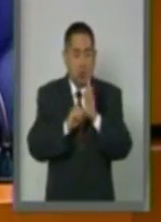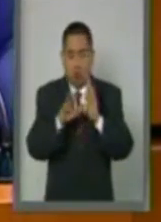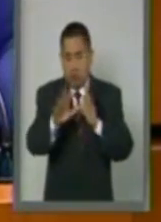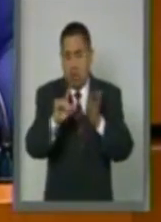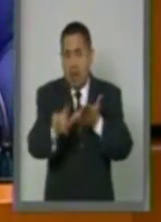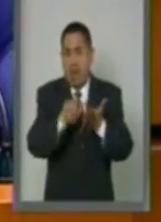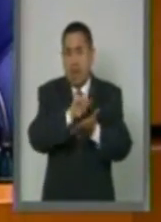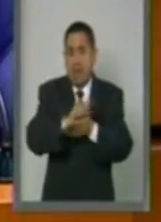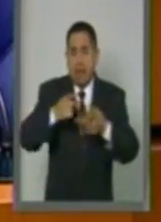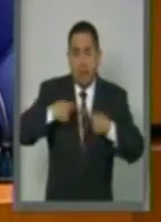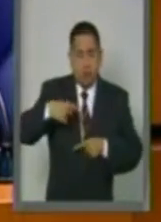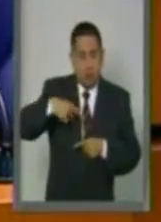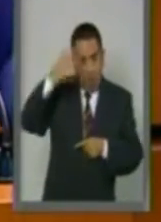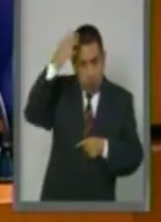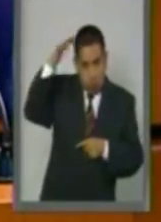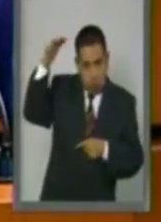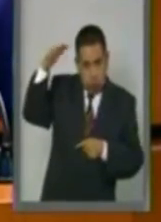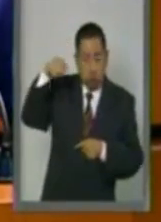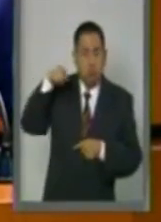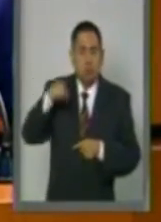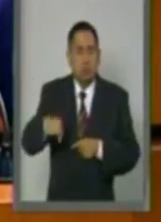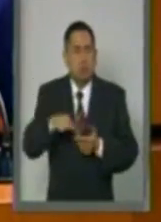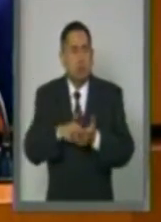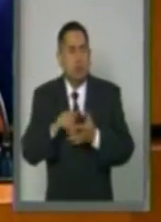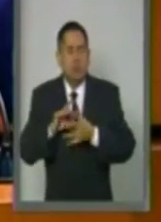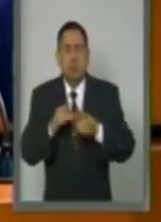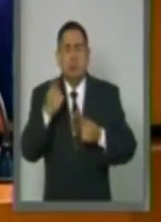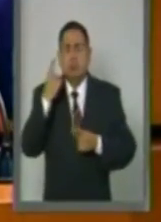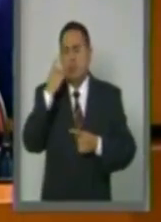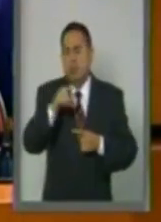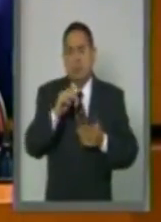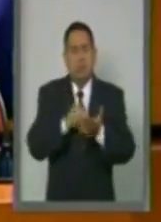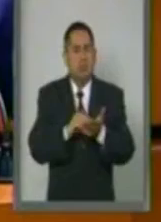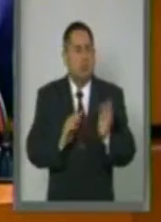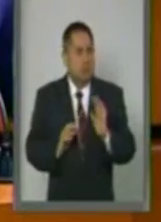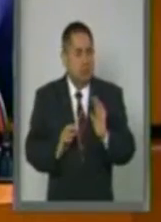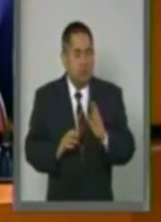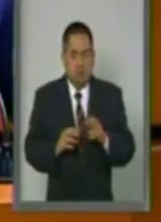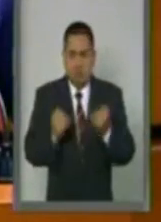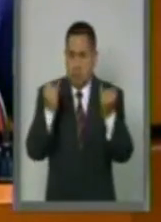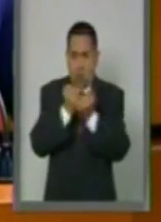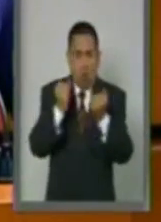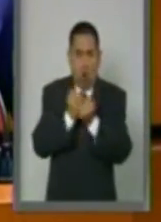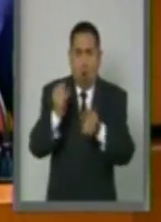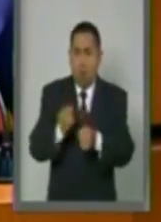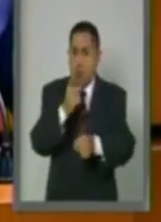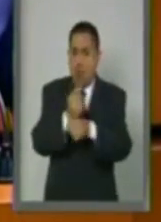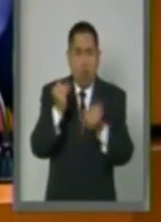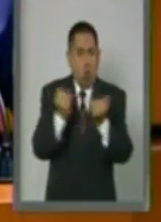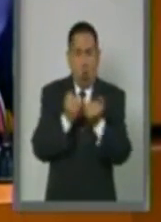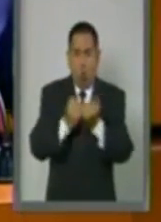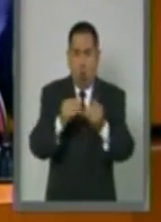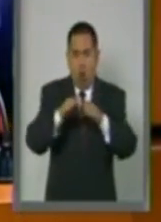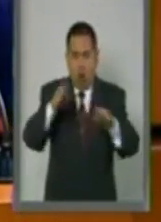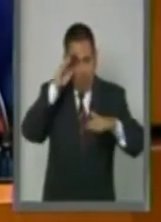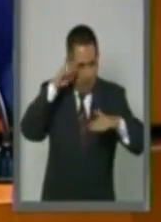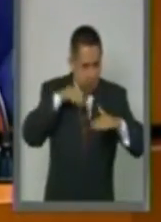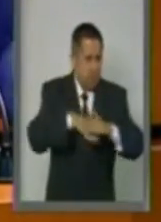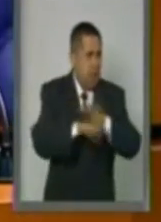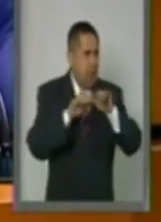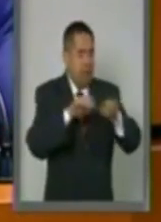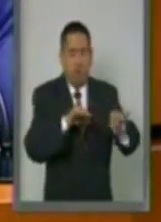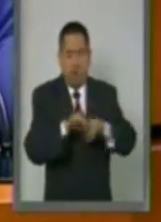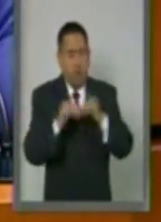de Personas Adultas Mayores con la finalidad de establecer la igualdad de oportunidades en el acceso al trabajo,